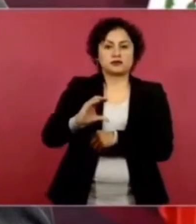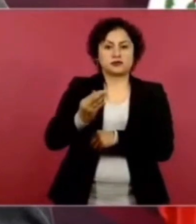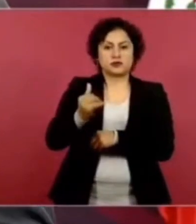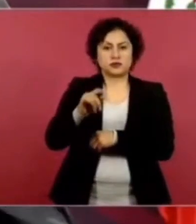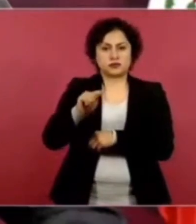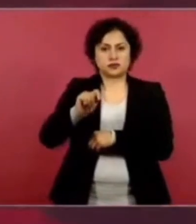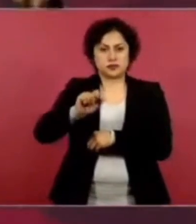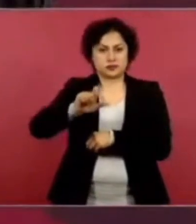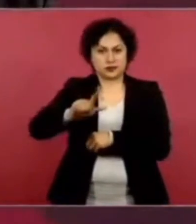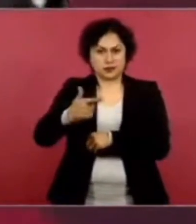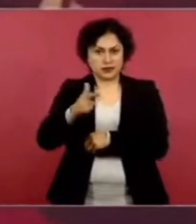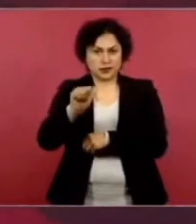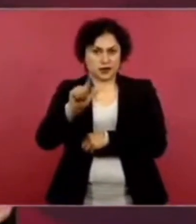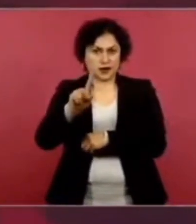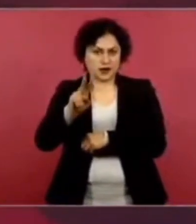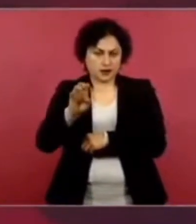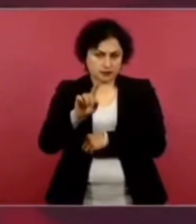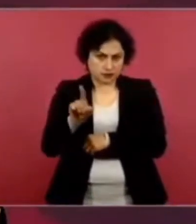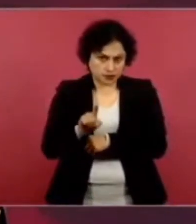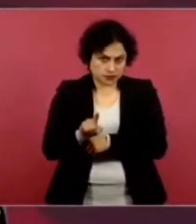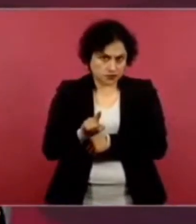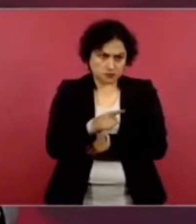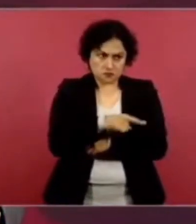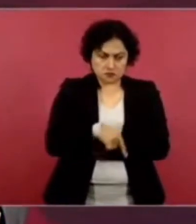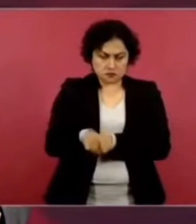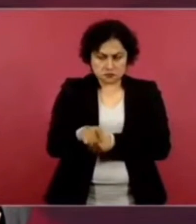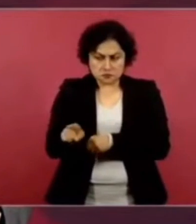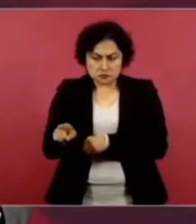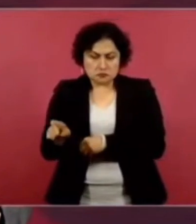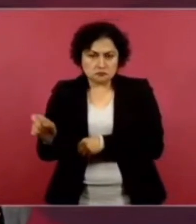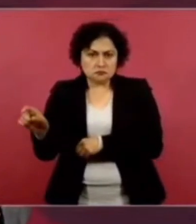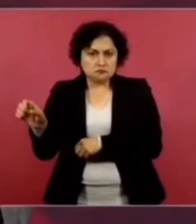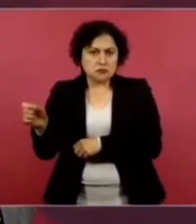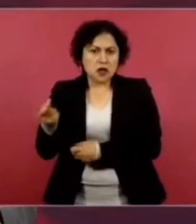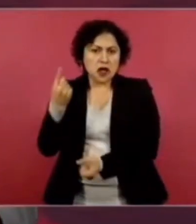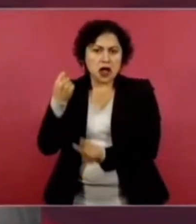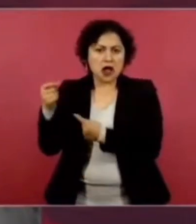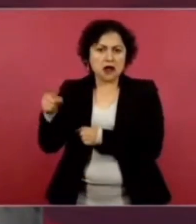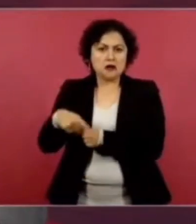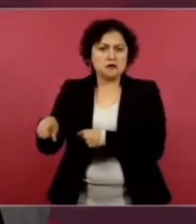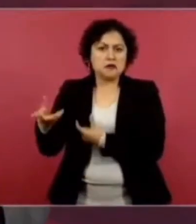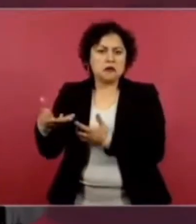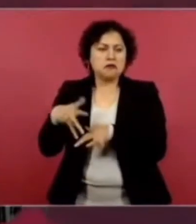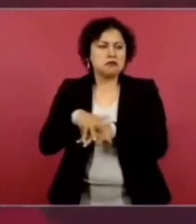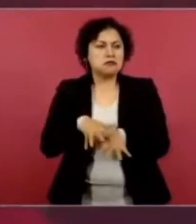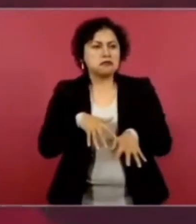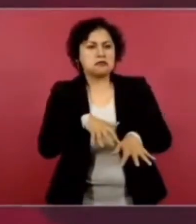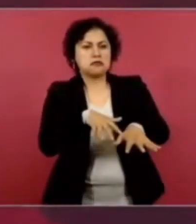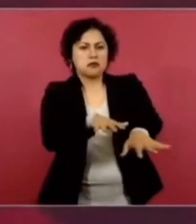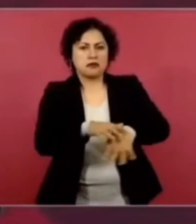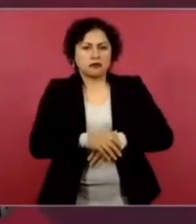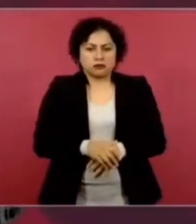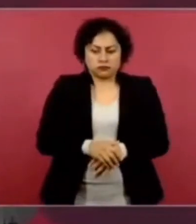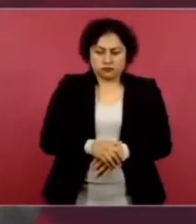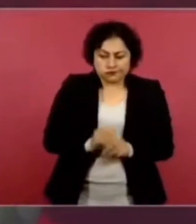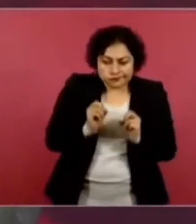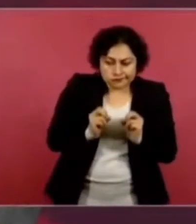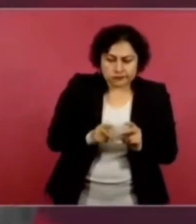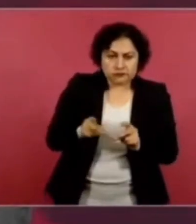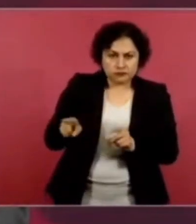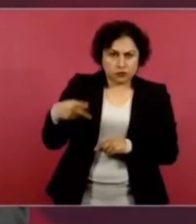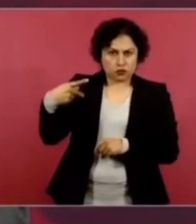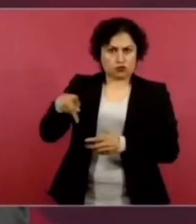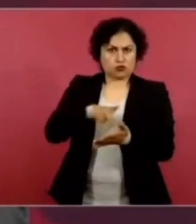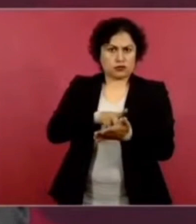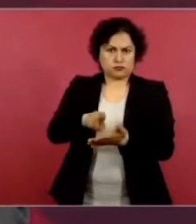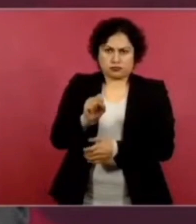Pero, pues están en su derecho, pero sí estamos nosotros haciendo nuestro trabajo y no van a faltar